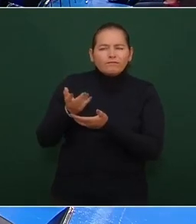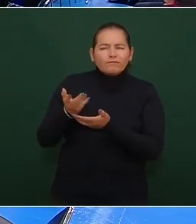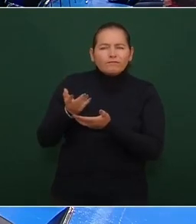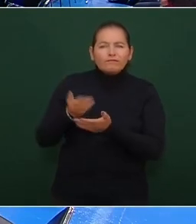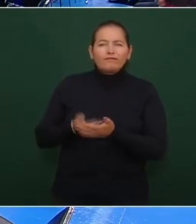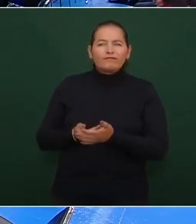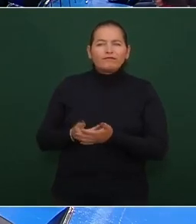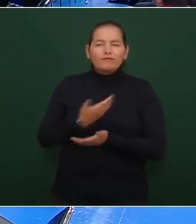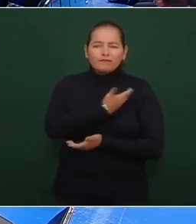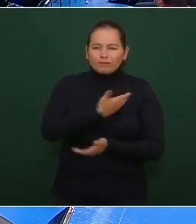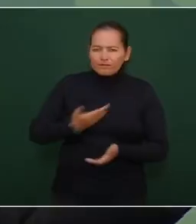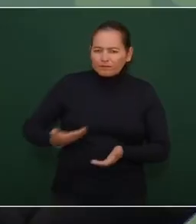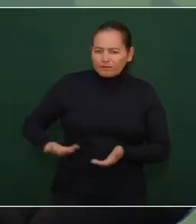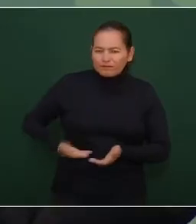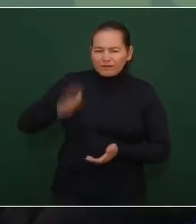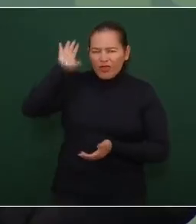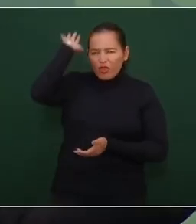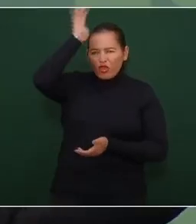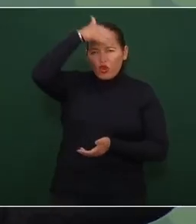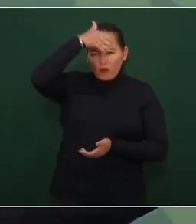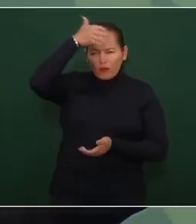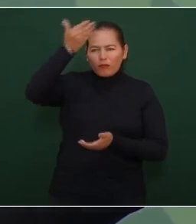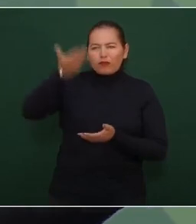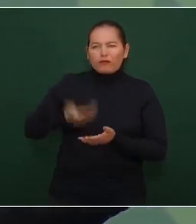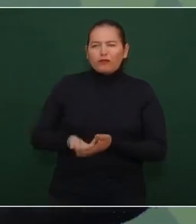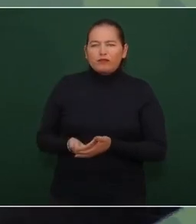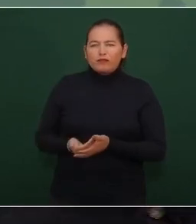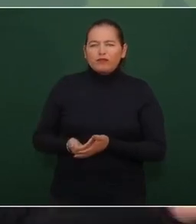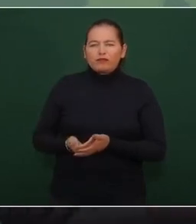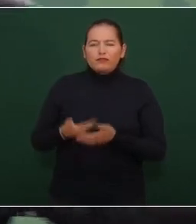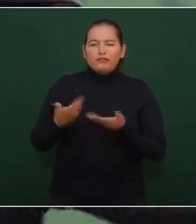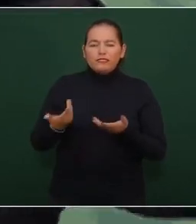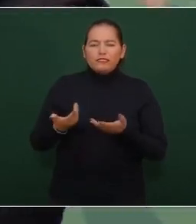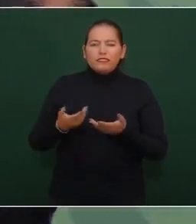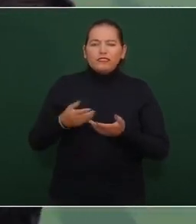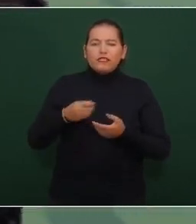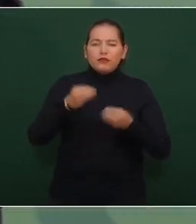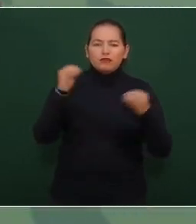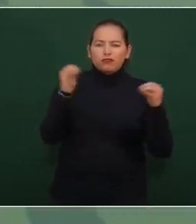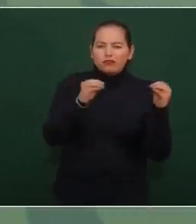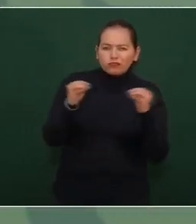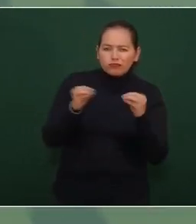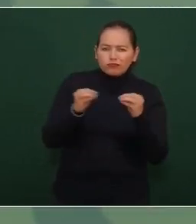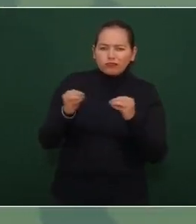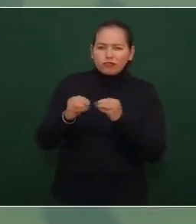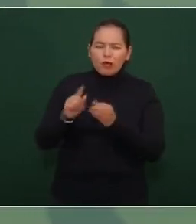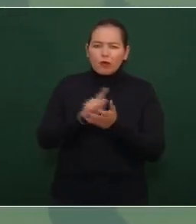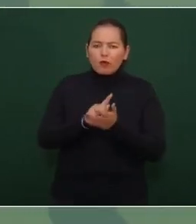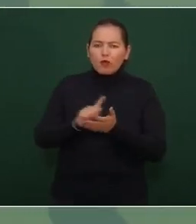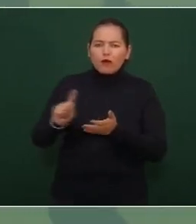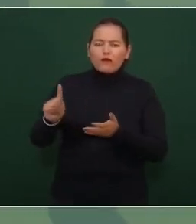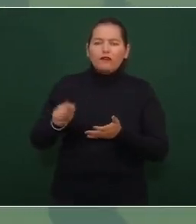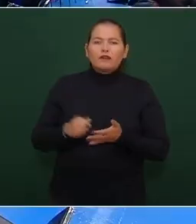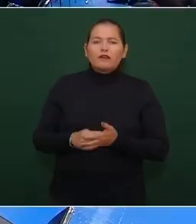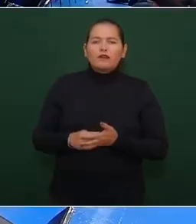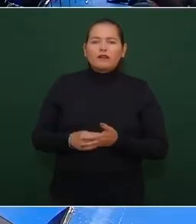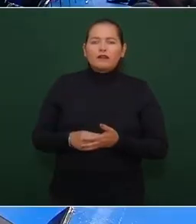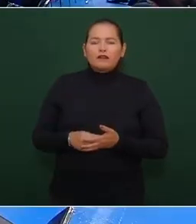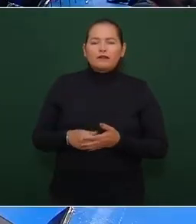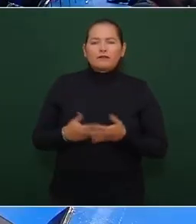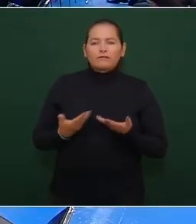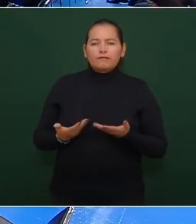presidente Trump en el debate se mueve y se viene sobre